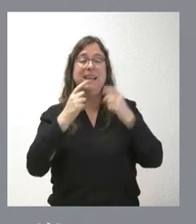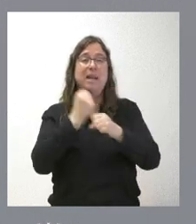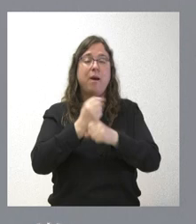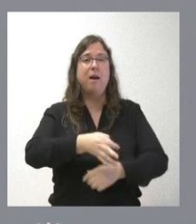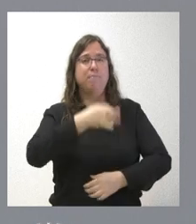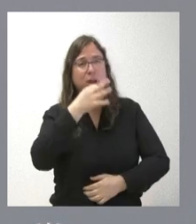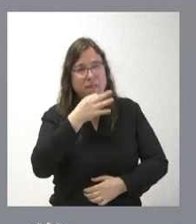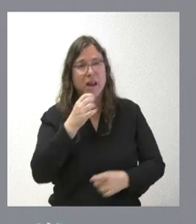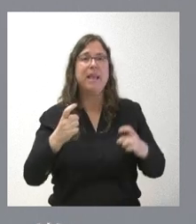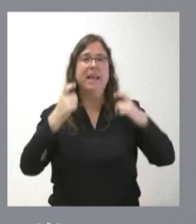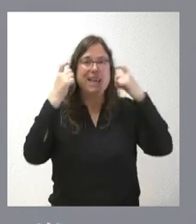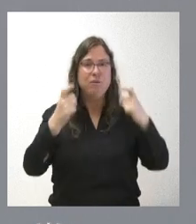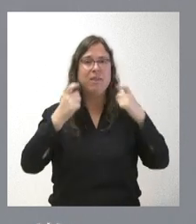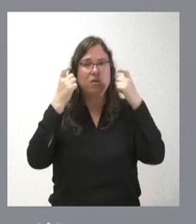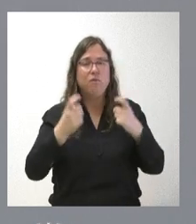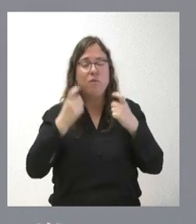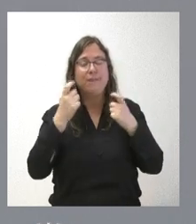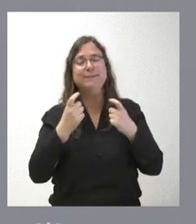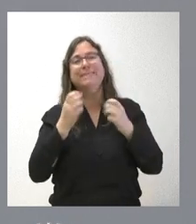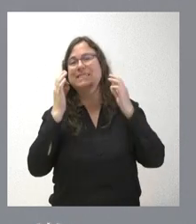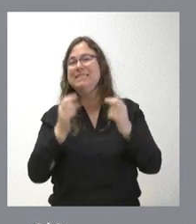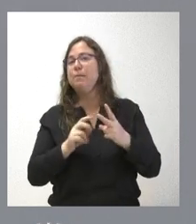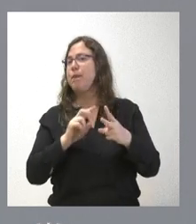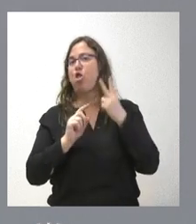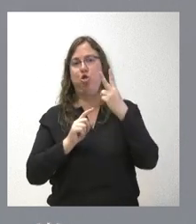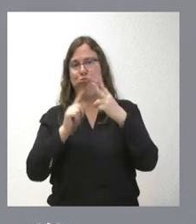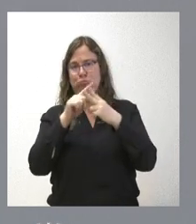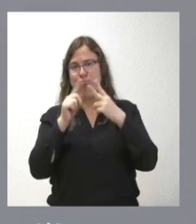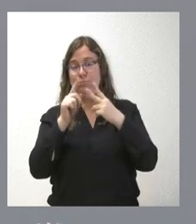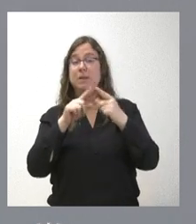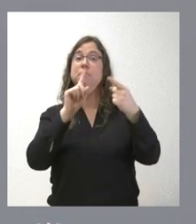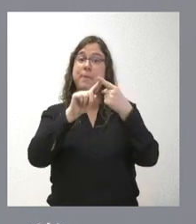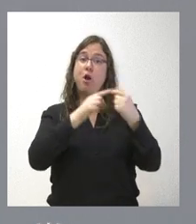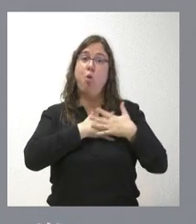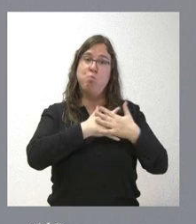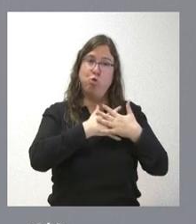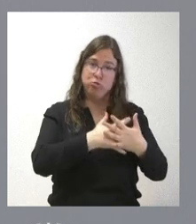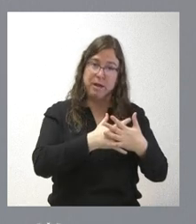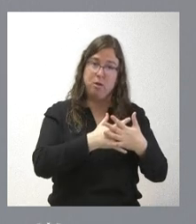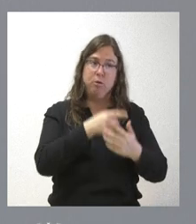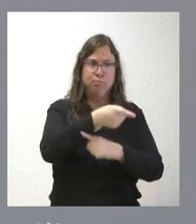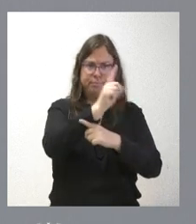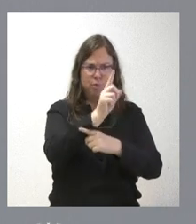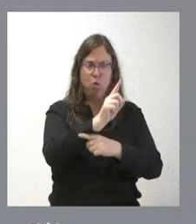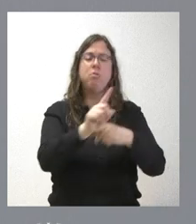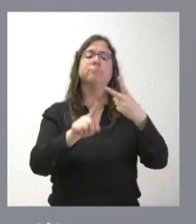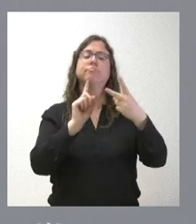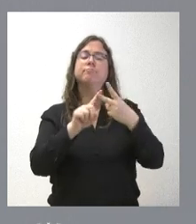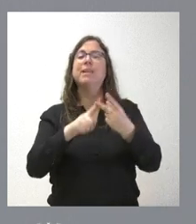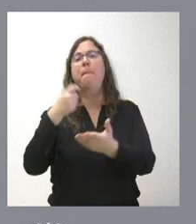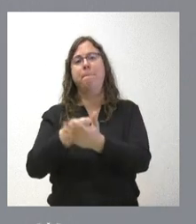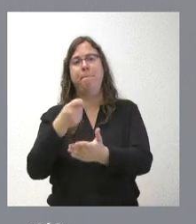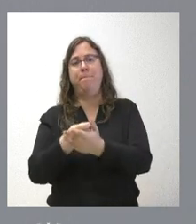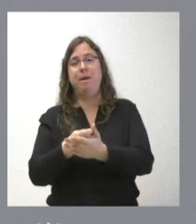de esfuerzo añadido de los profesionales siempre ha tenido dos características, que es voluntario y retribuido. Voluntario en la medida en que a ningún profesional se le obliga